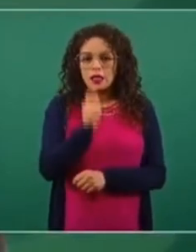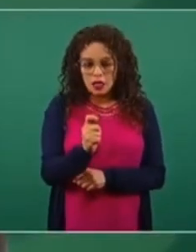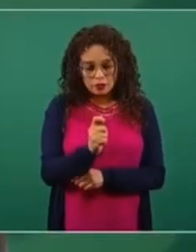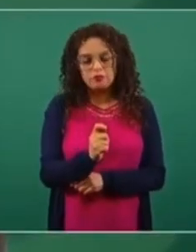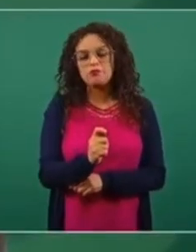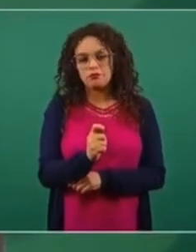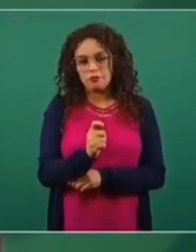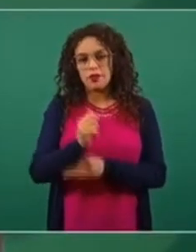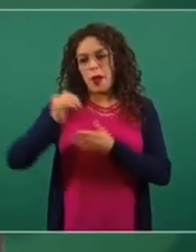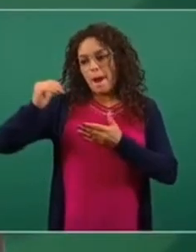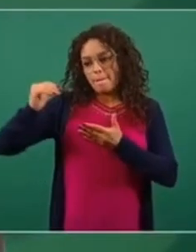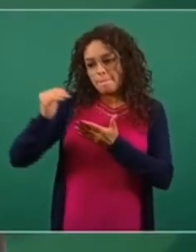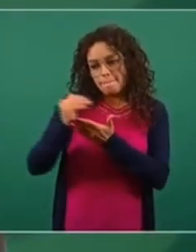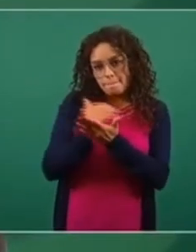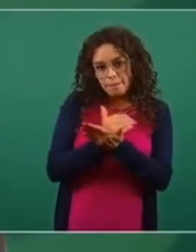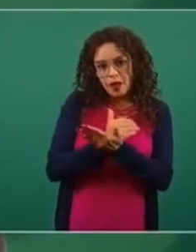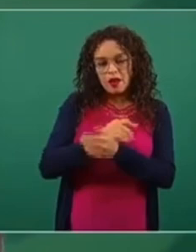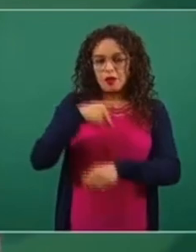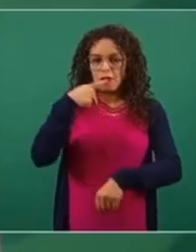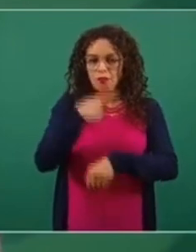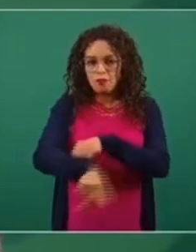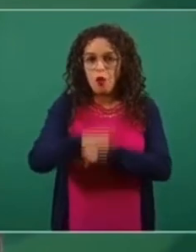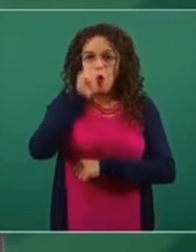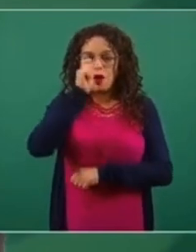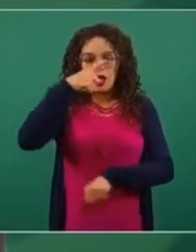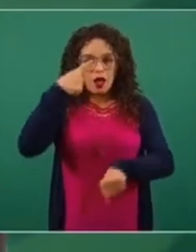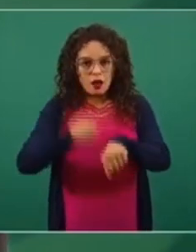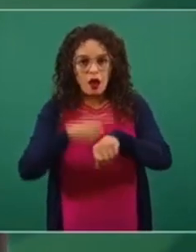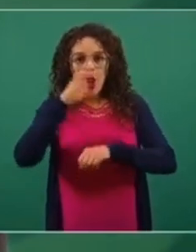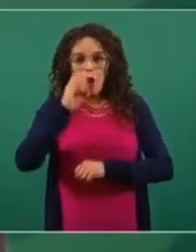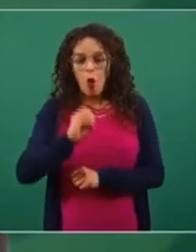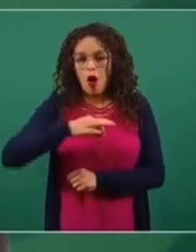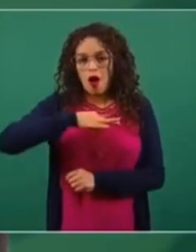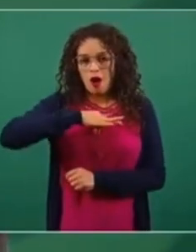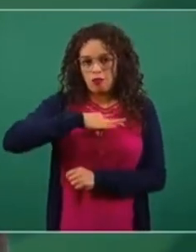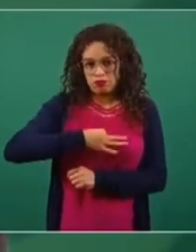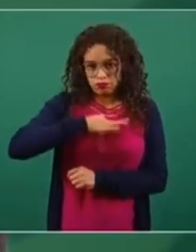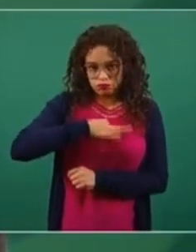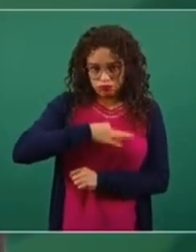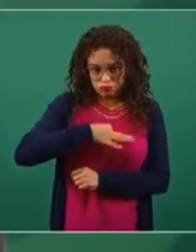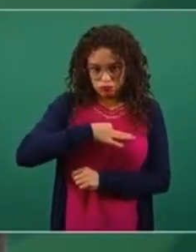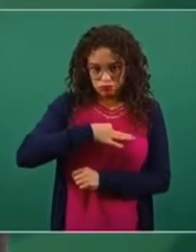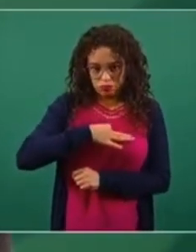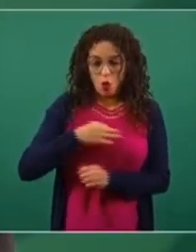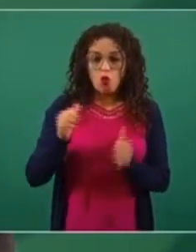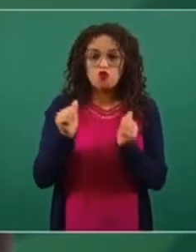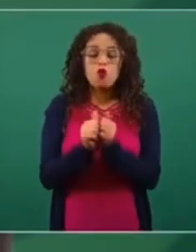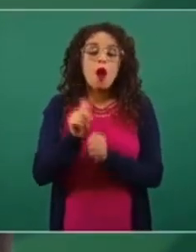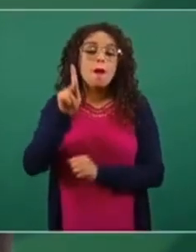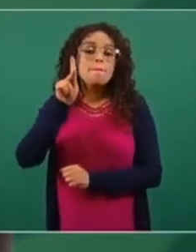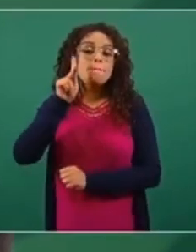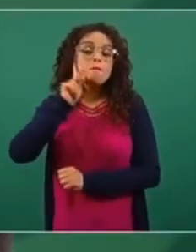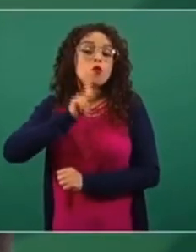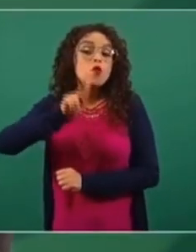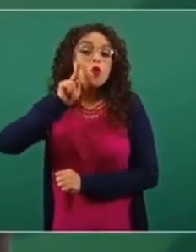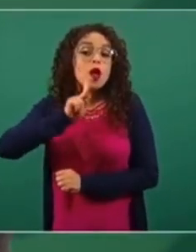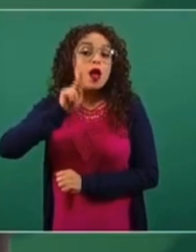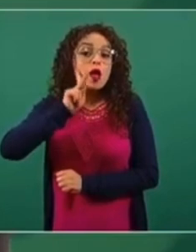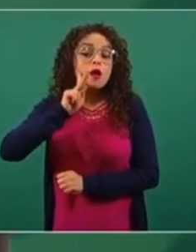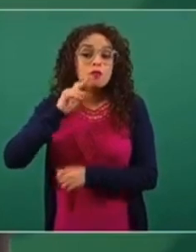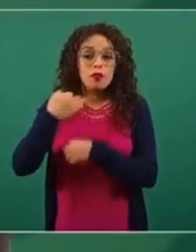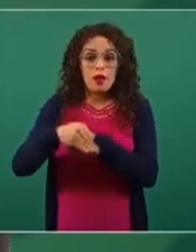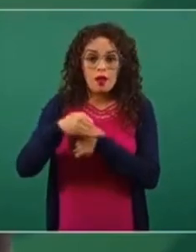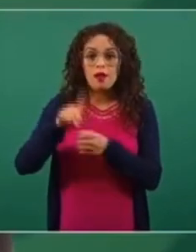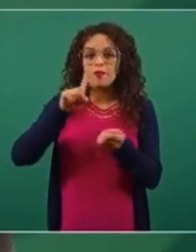riesgo o probabilidad de infección o de enfermedad en una condición experimental, es decir, los ensayos clínicos fase